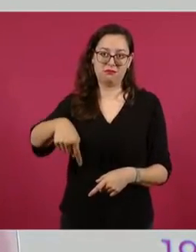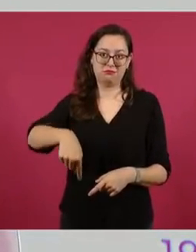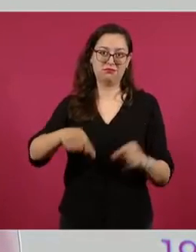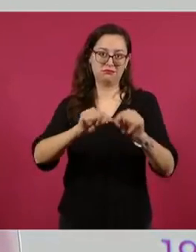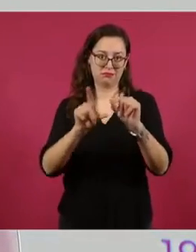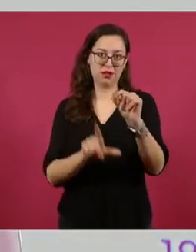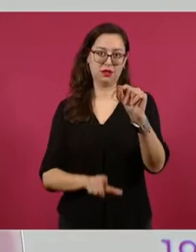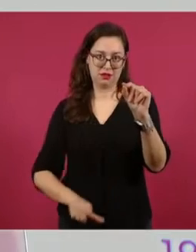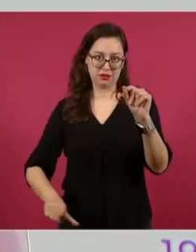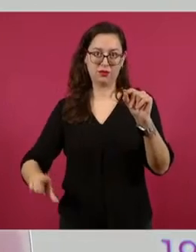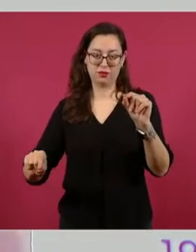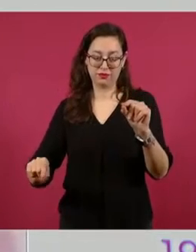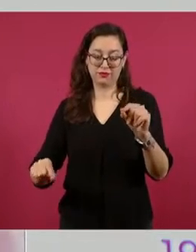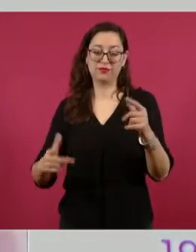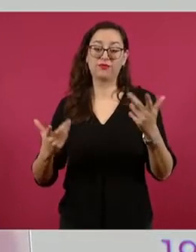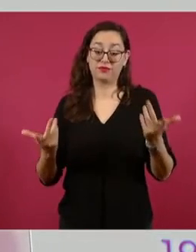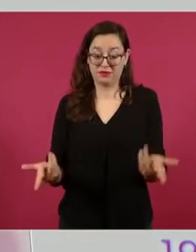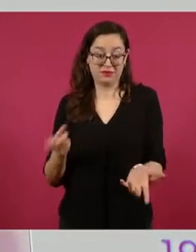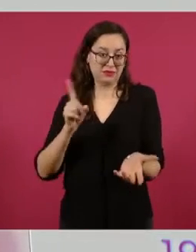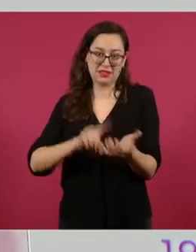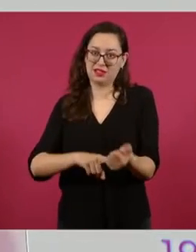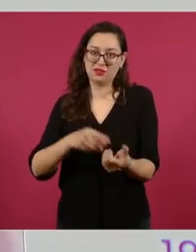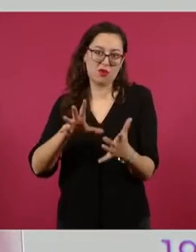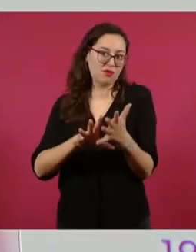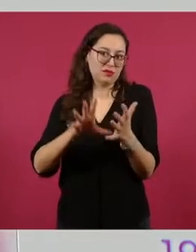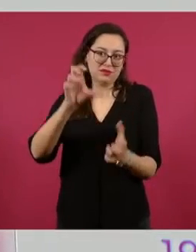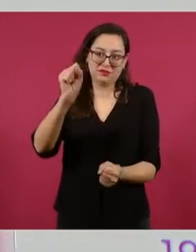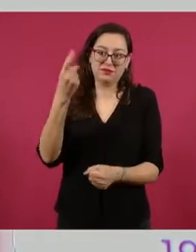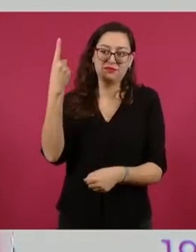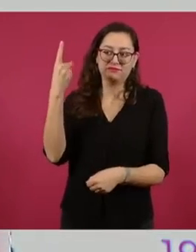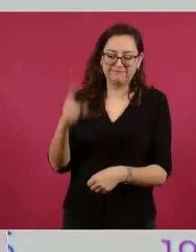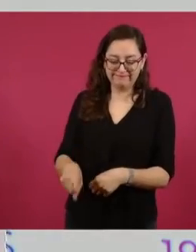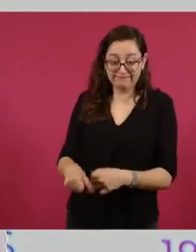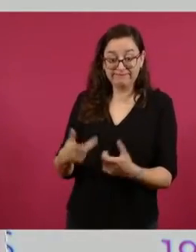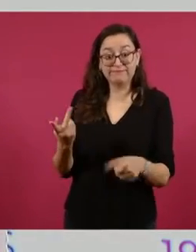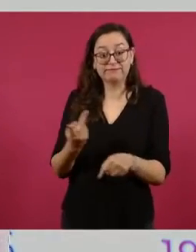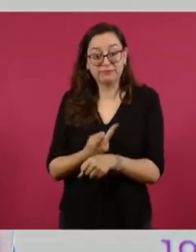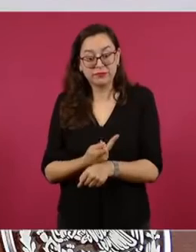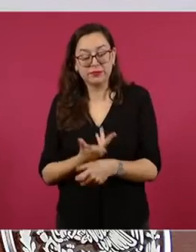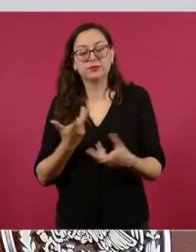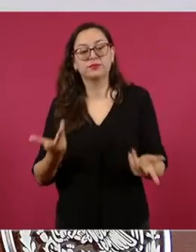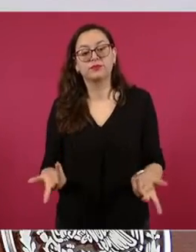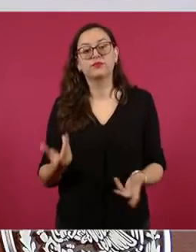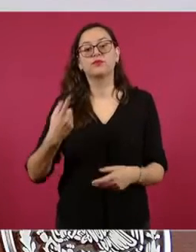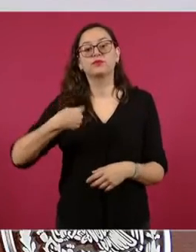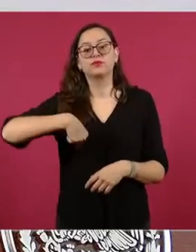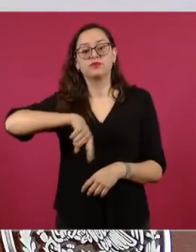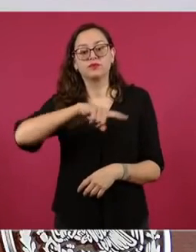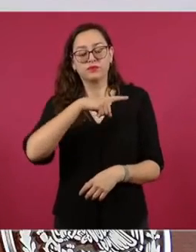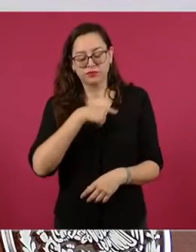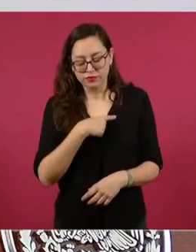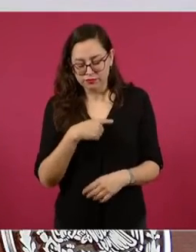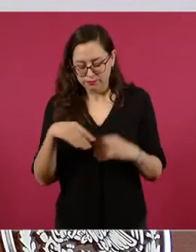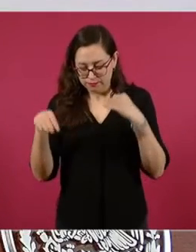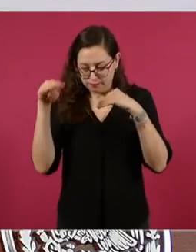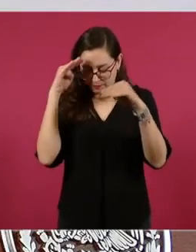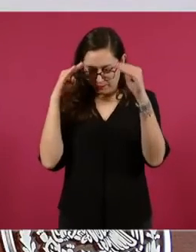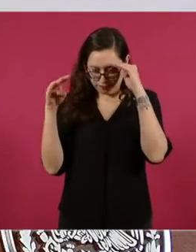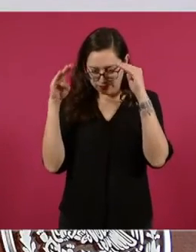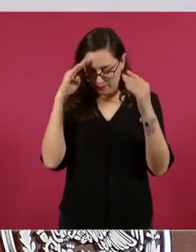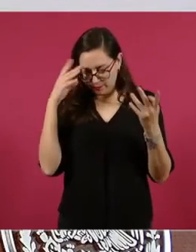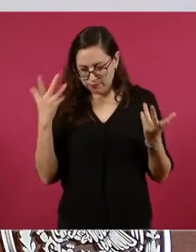tal manera que junto con la Secretaría de Relaciones Exteriores estamos haciéndonos llegar de la información y los datos